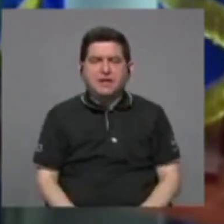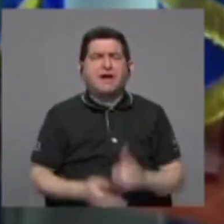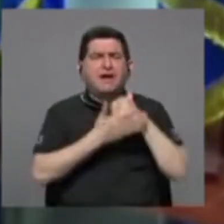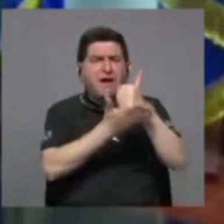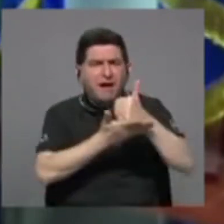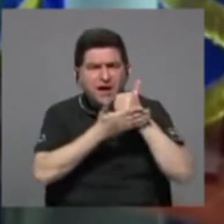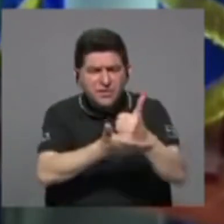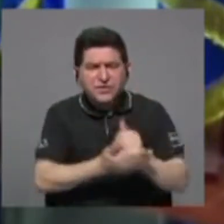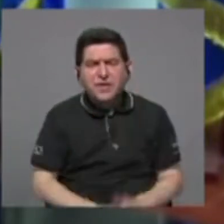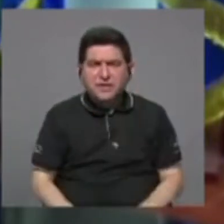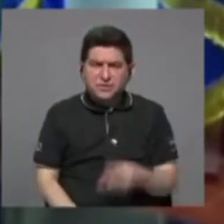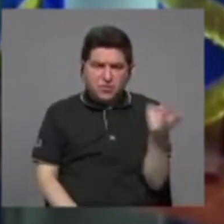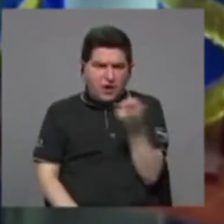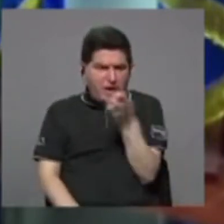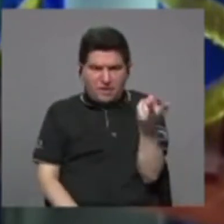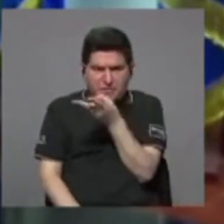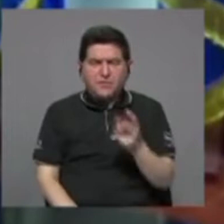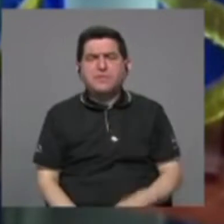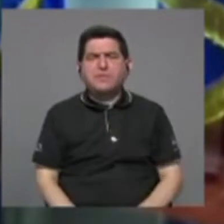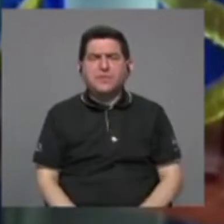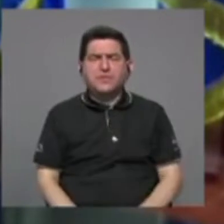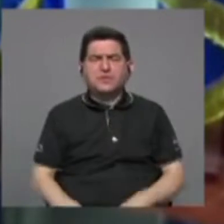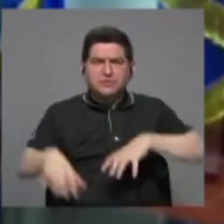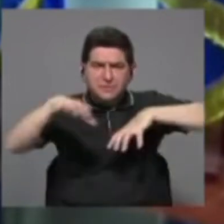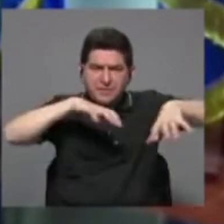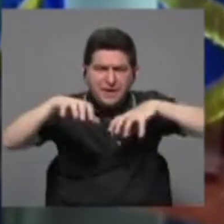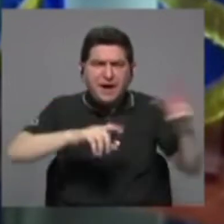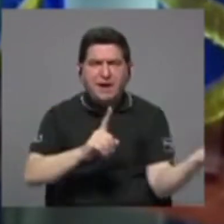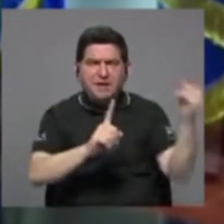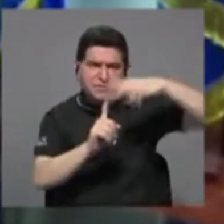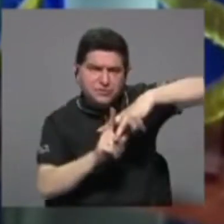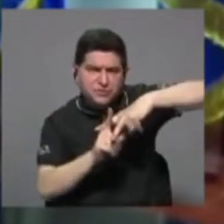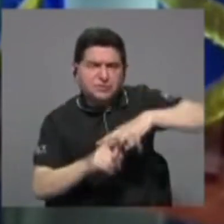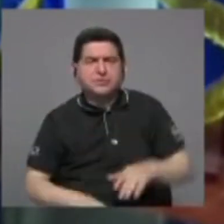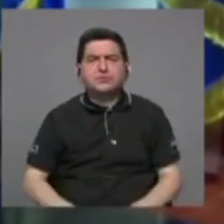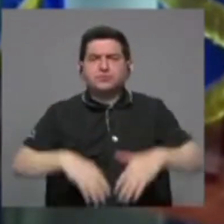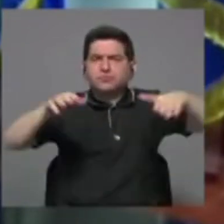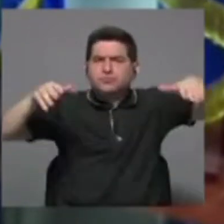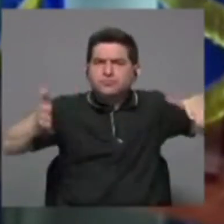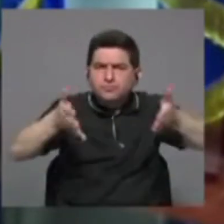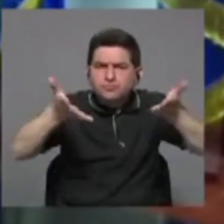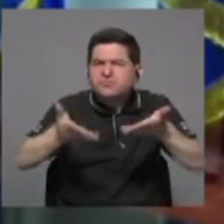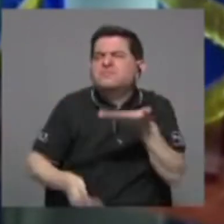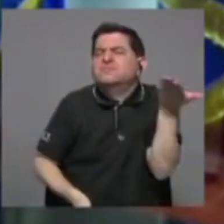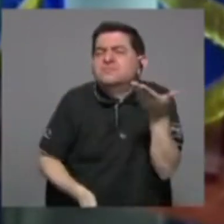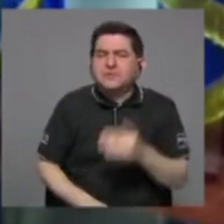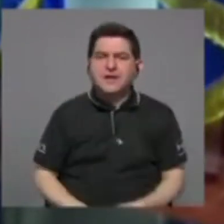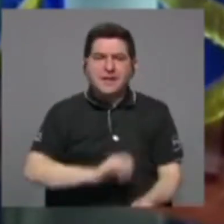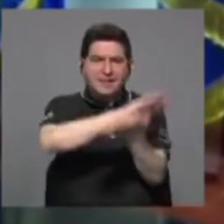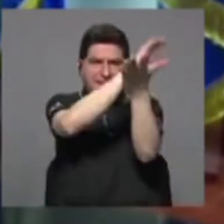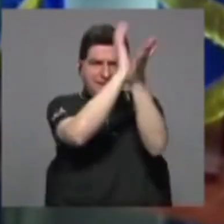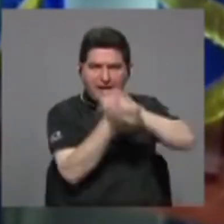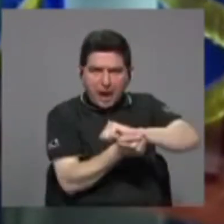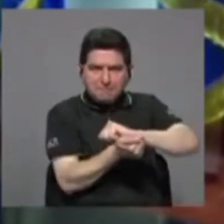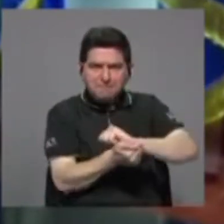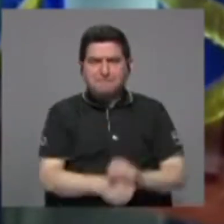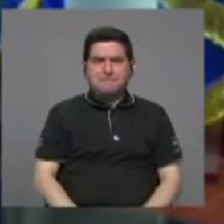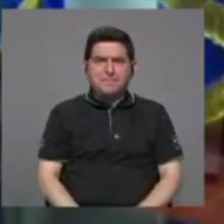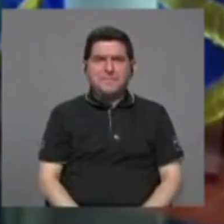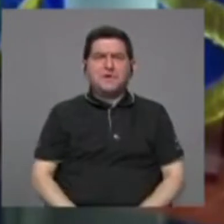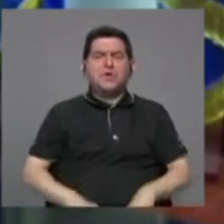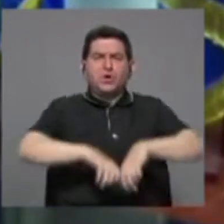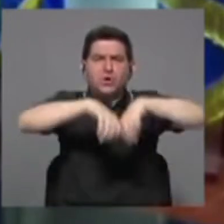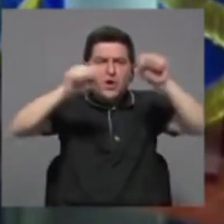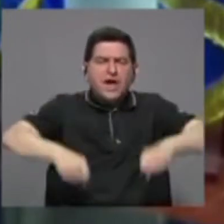IICA y CATIE para implementación de las acciones para fomentar cambios en la transformación de